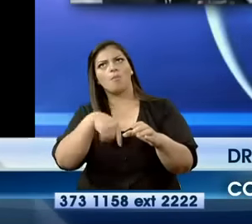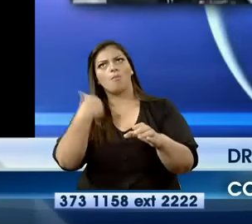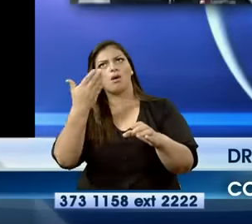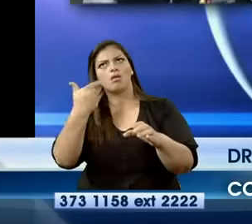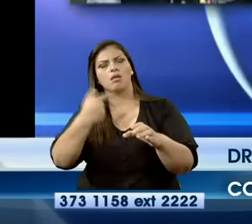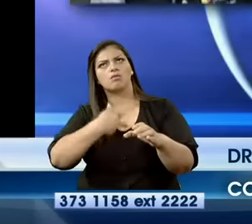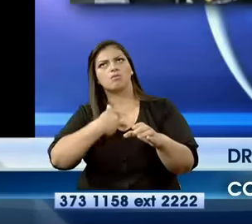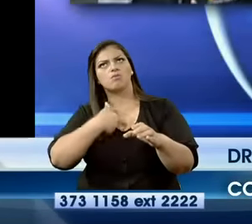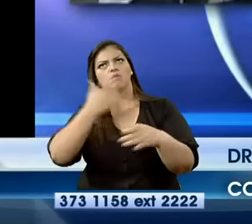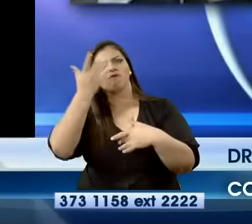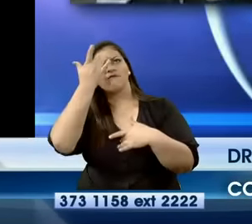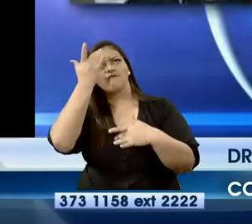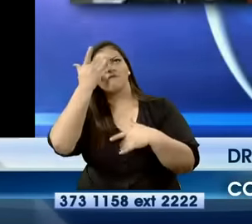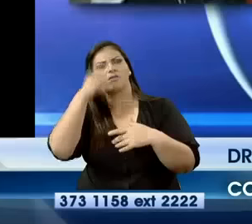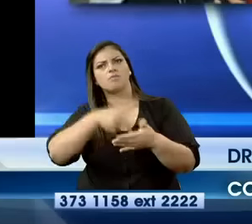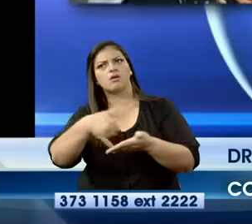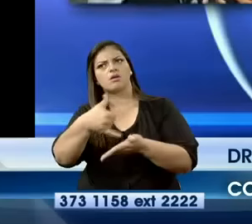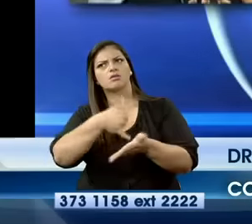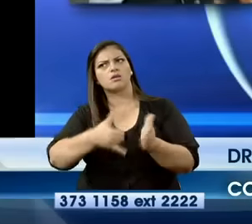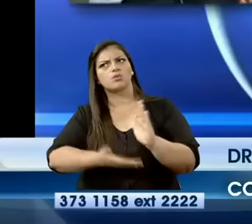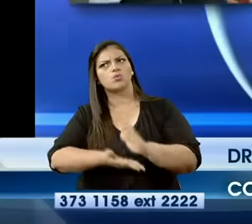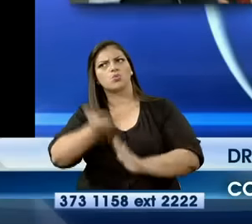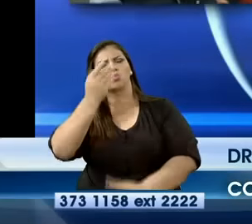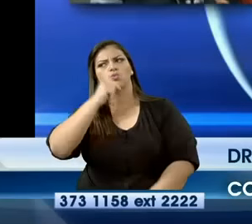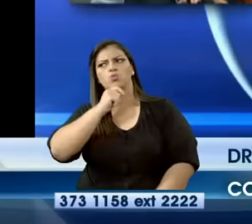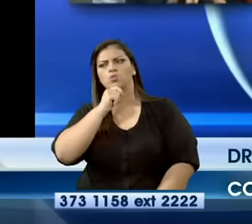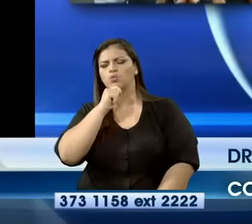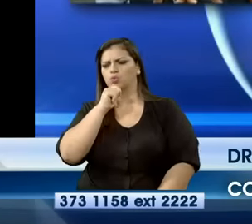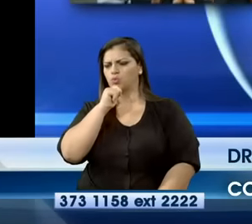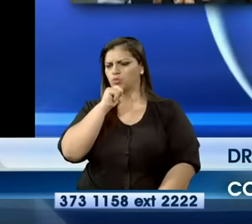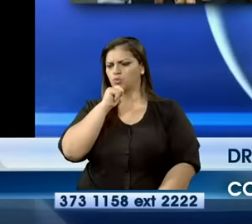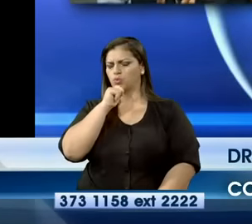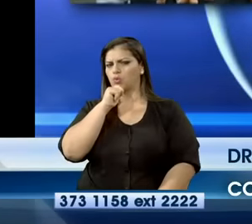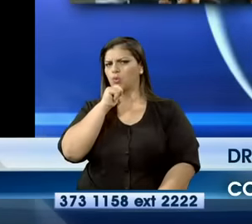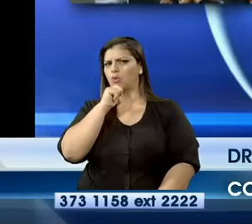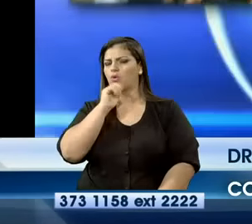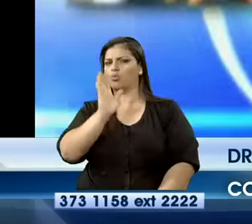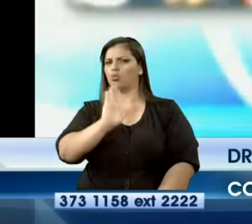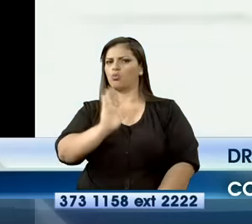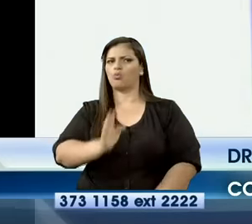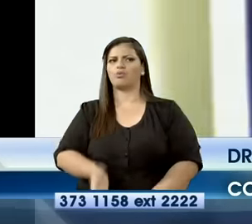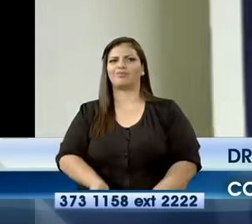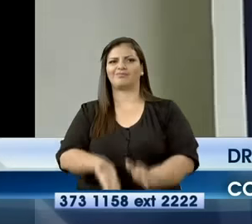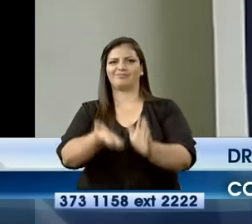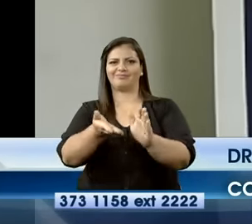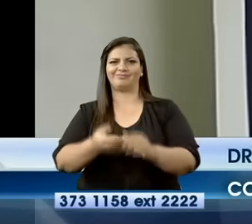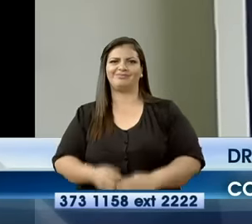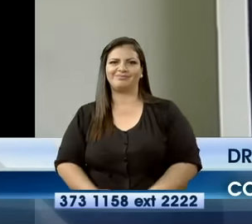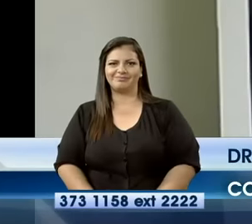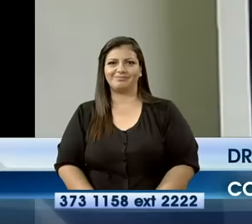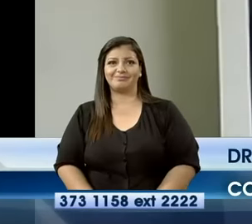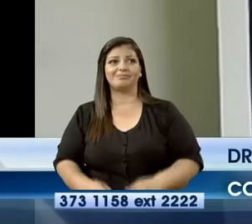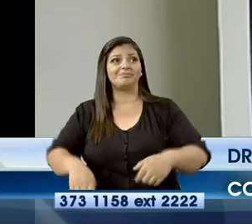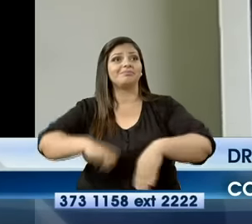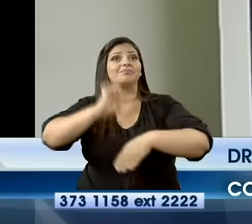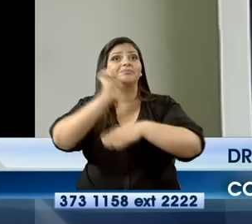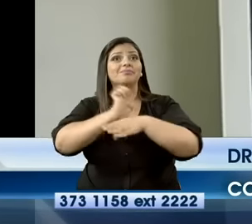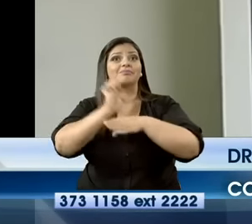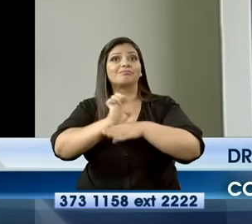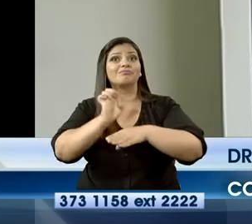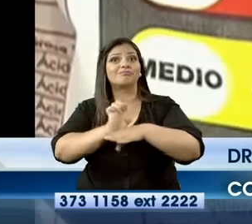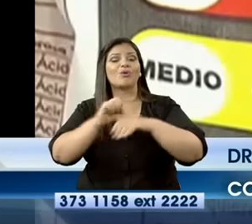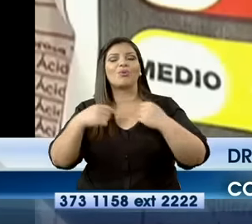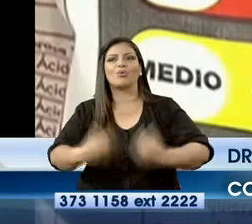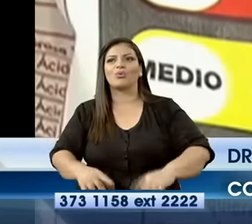la epidemia. ¿Por qué? Porque es el aumento de grasa o colesterol malo. Ecuador fue el país pionero a nivel de